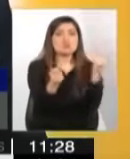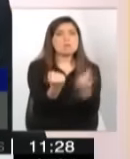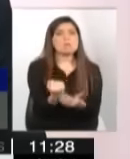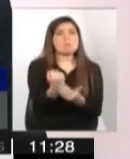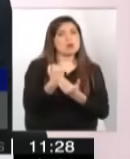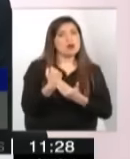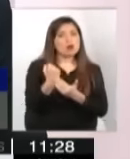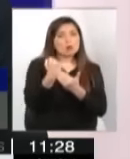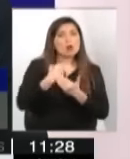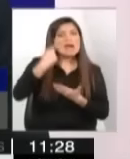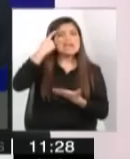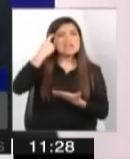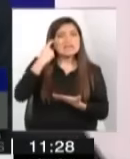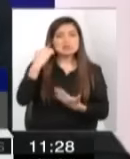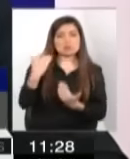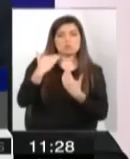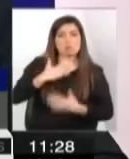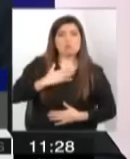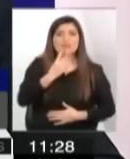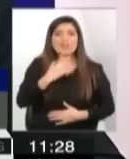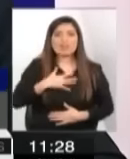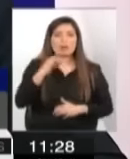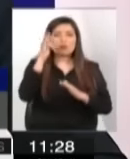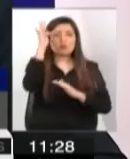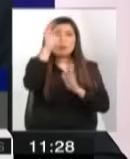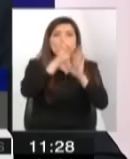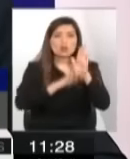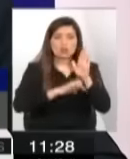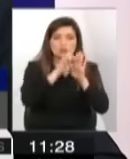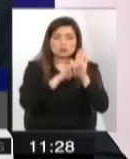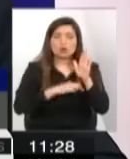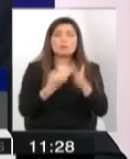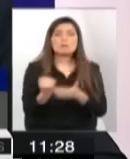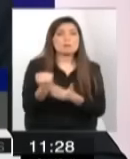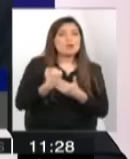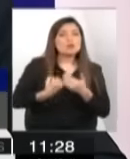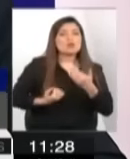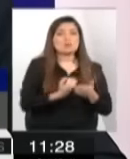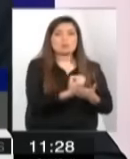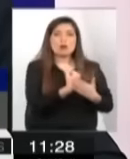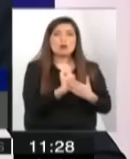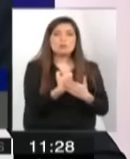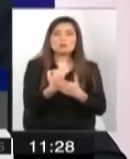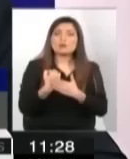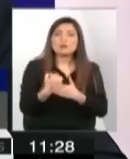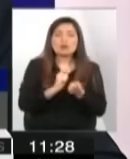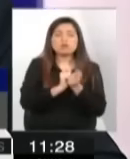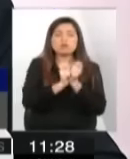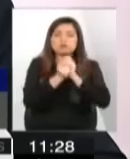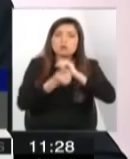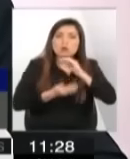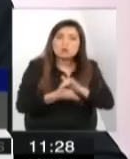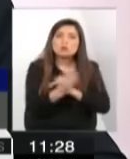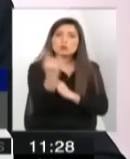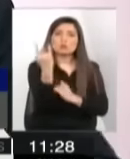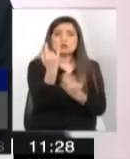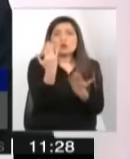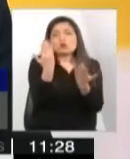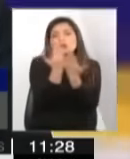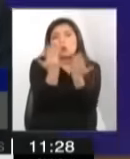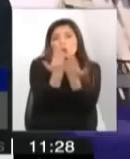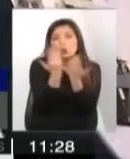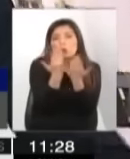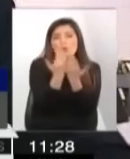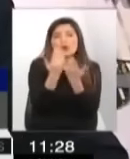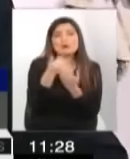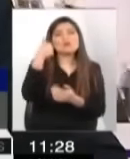creído en mi proyecto, en mi proyecto de vida y me han ayudado a poder formarme como profesional, ser directivo público, por más